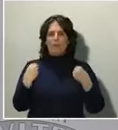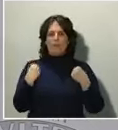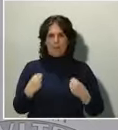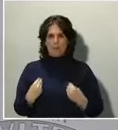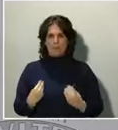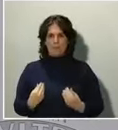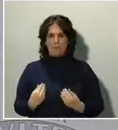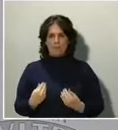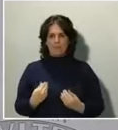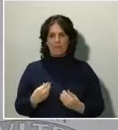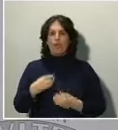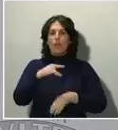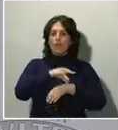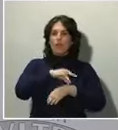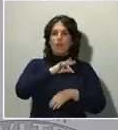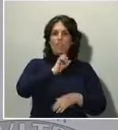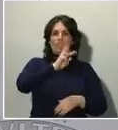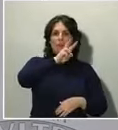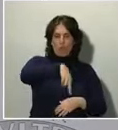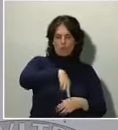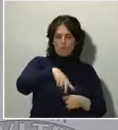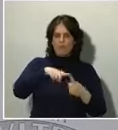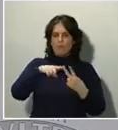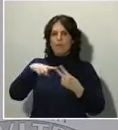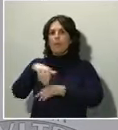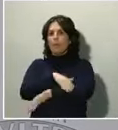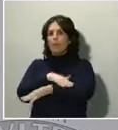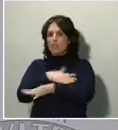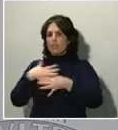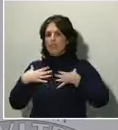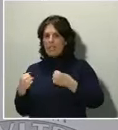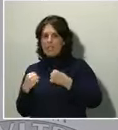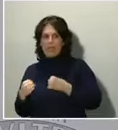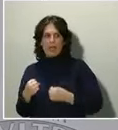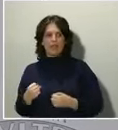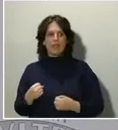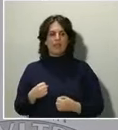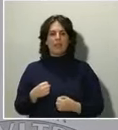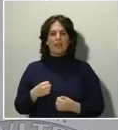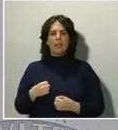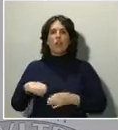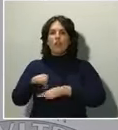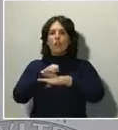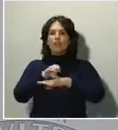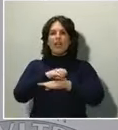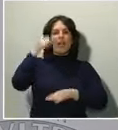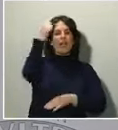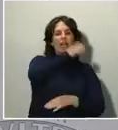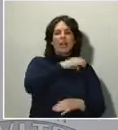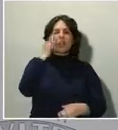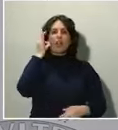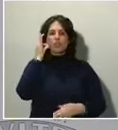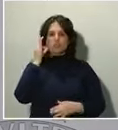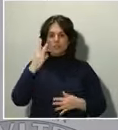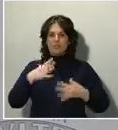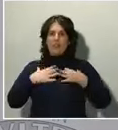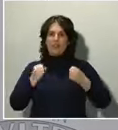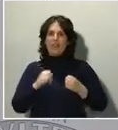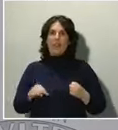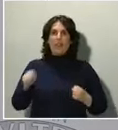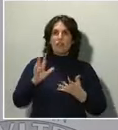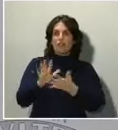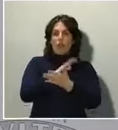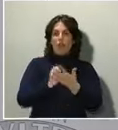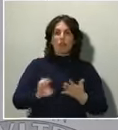Simón, como también el ministro de Sanidad, como todos y cada uno de los consejeros y consejeras de Sanidad de las comunidades autónomas, hemos venido